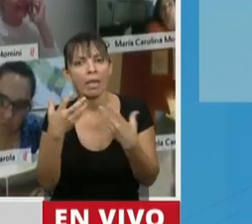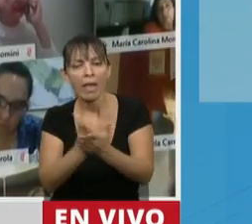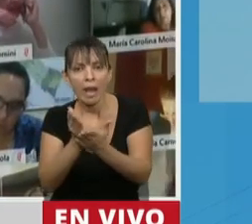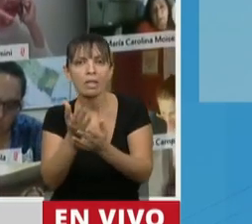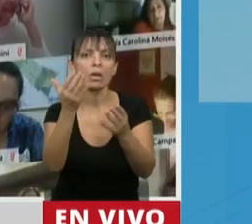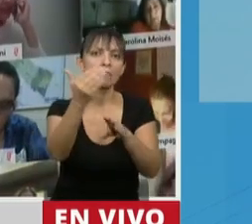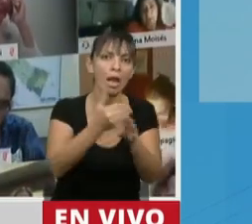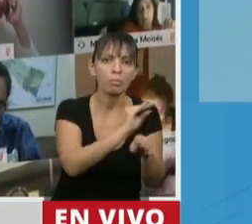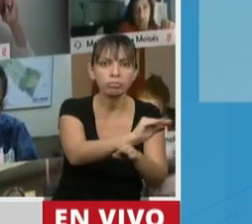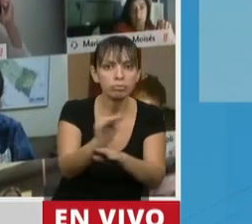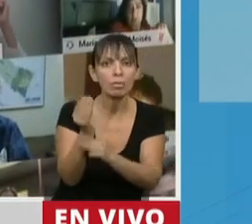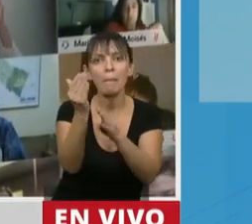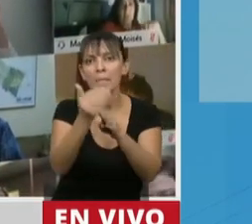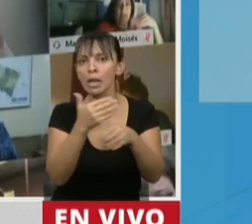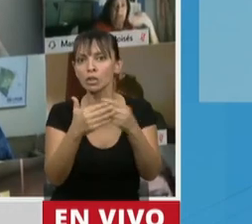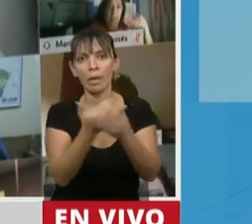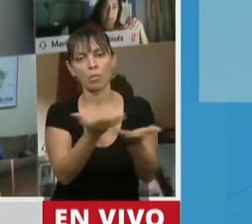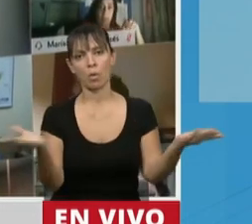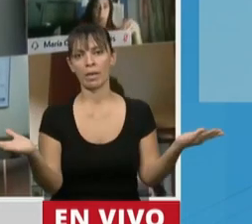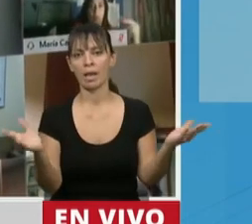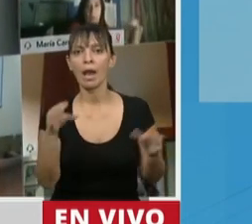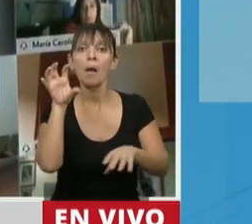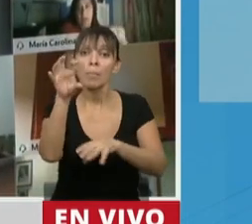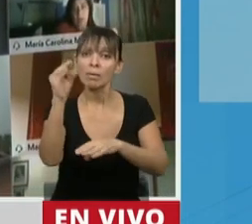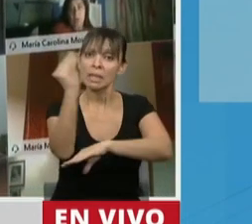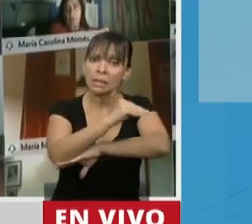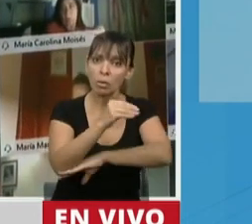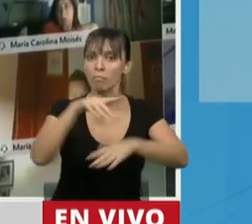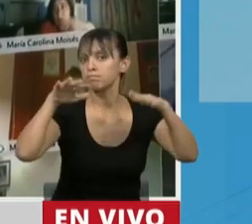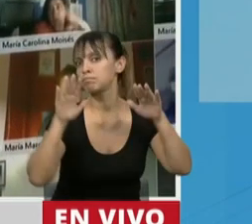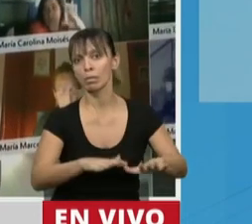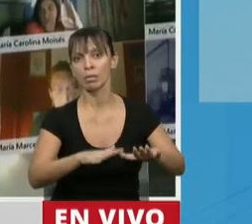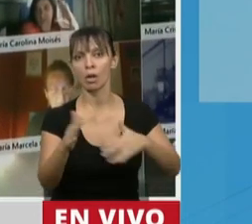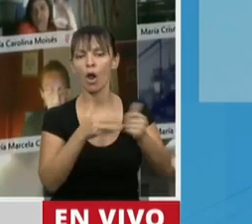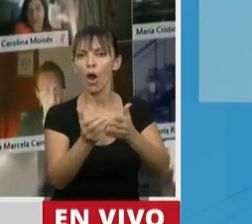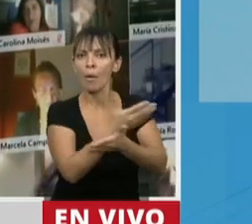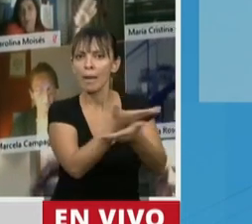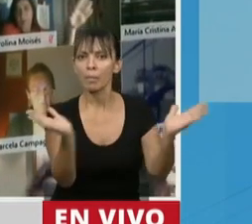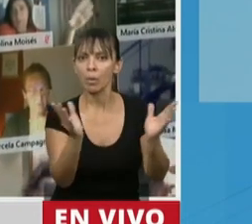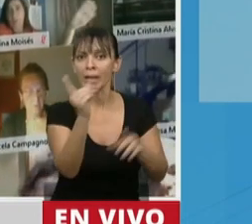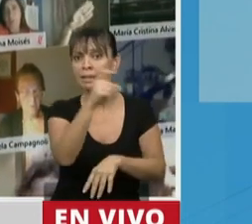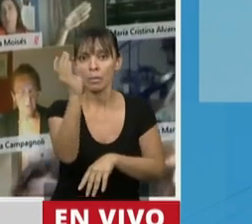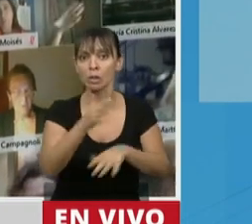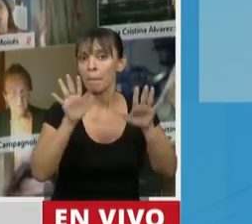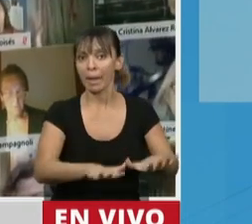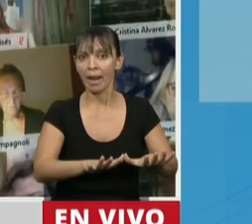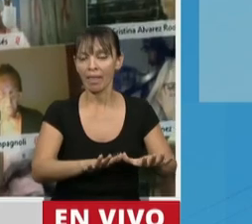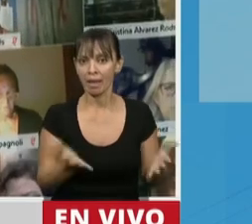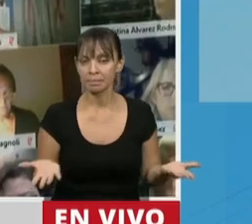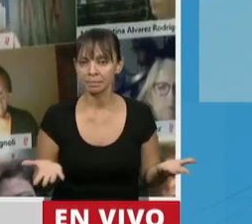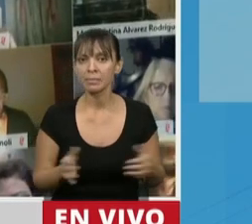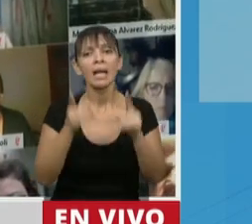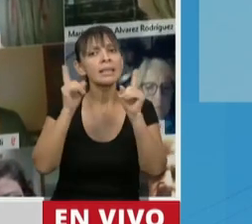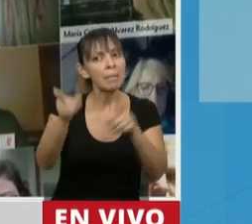menos alimentación y menos obra pública. Una provincia que le paralizaron la obra pública a un 100%. También